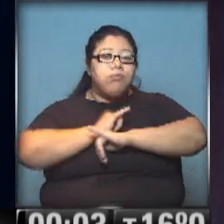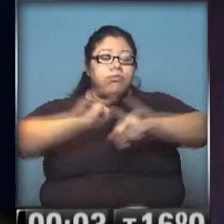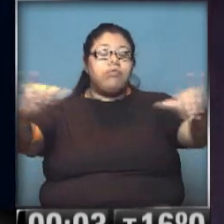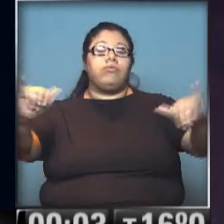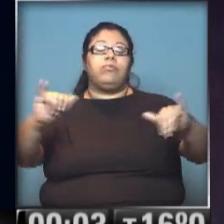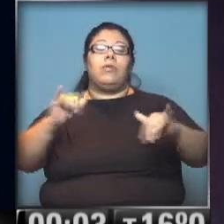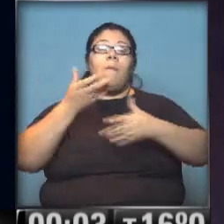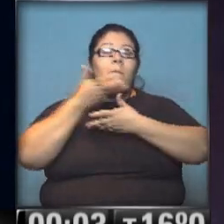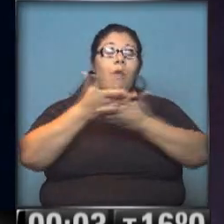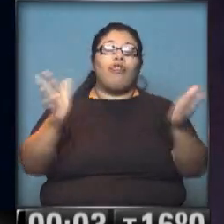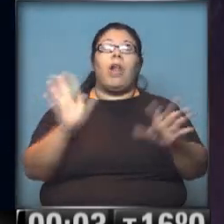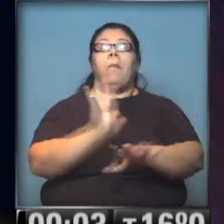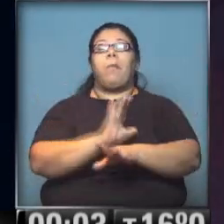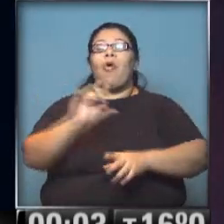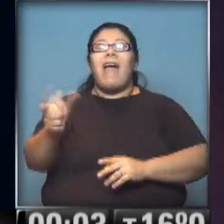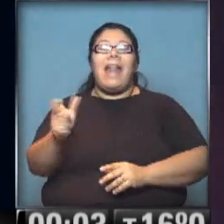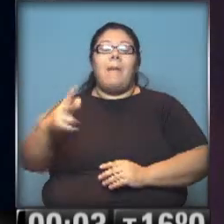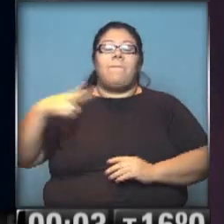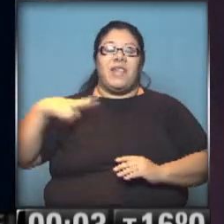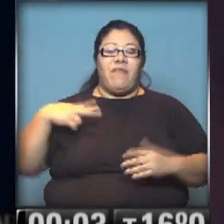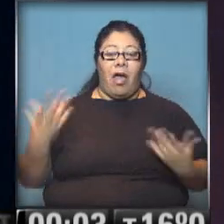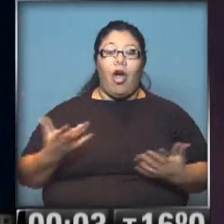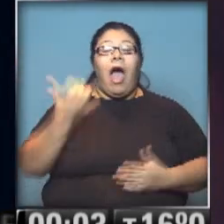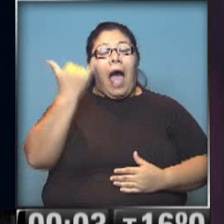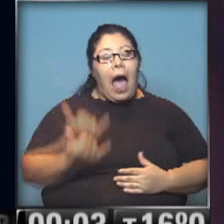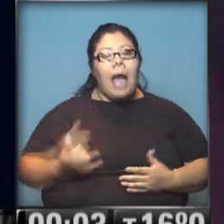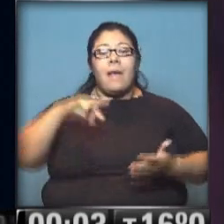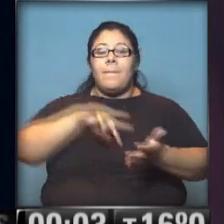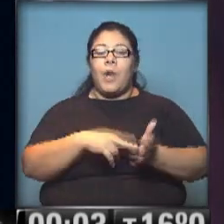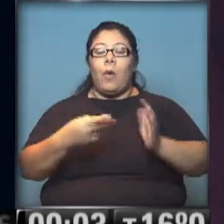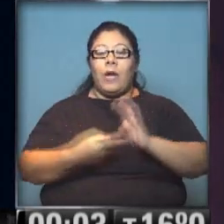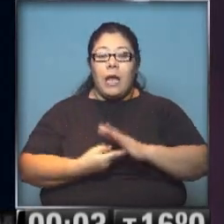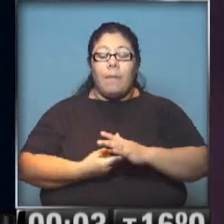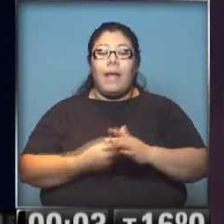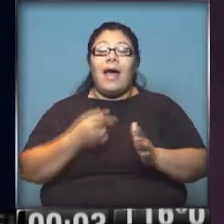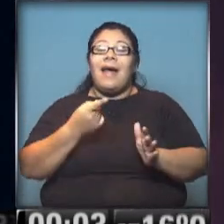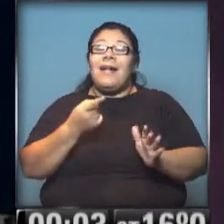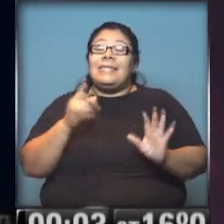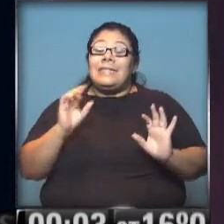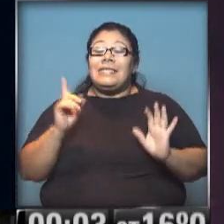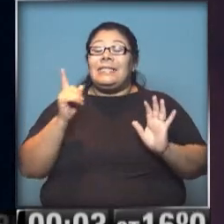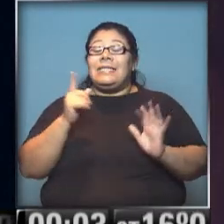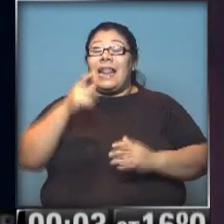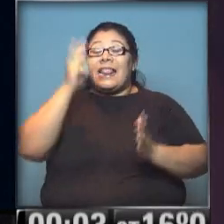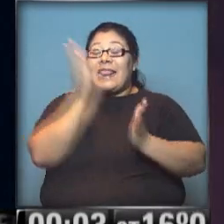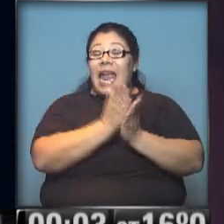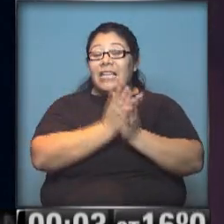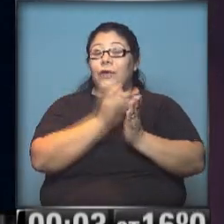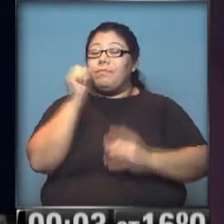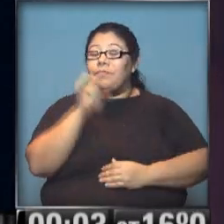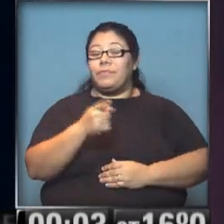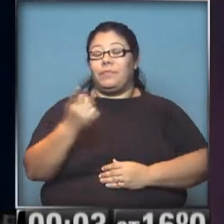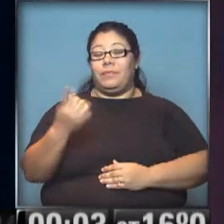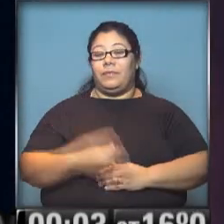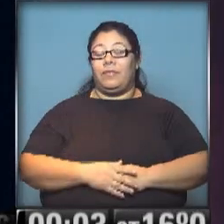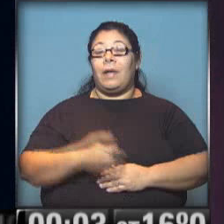Permite como un pequeño canal privado. Ya está generando sus problemas también en cuanto a derechos de autor, obviamente. Claro, el tema es que vos estás